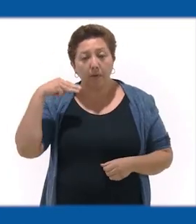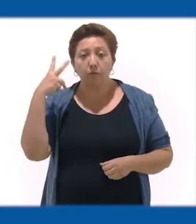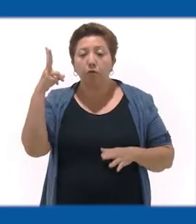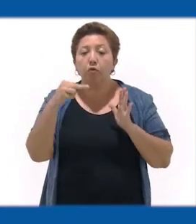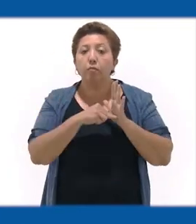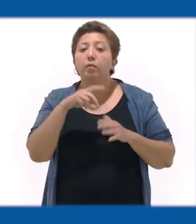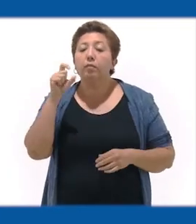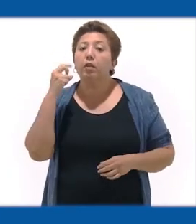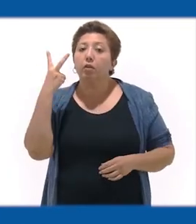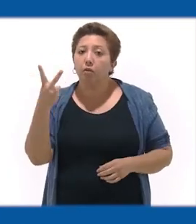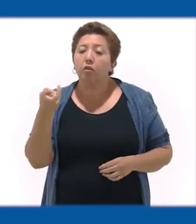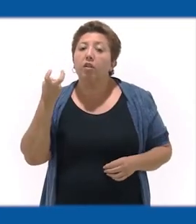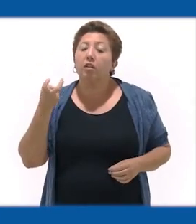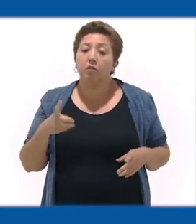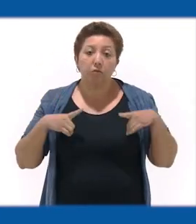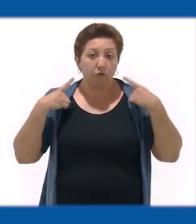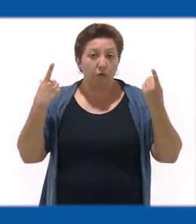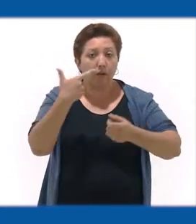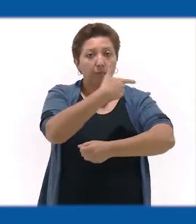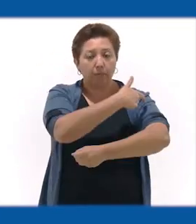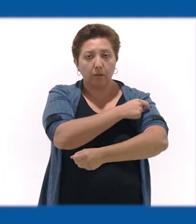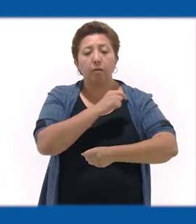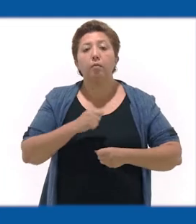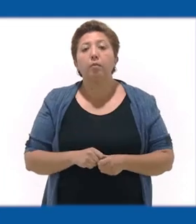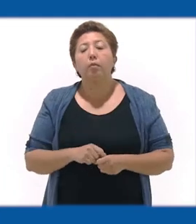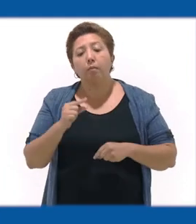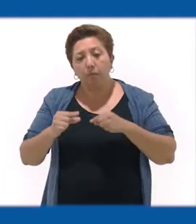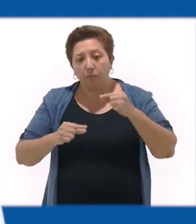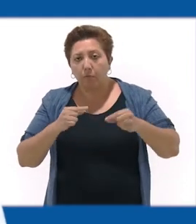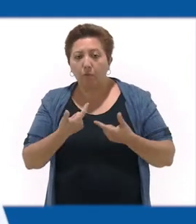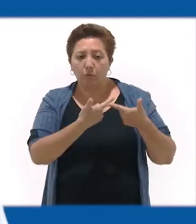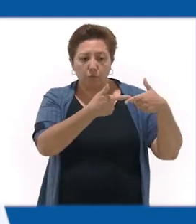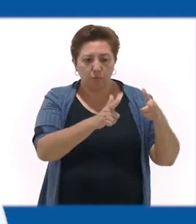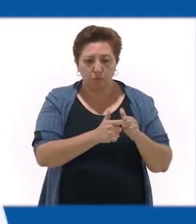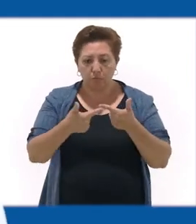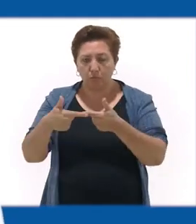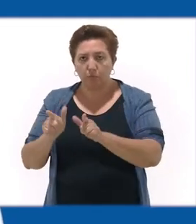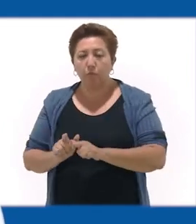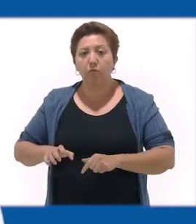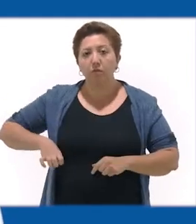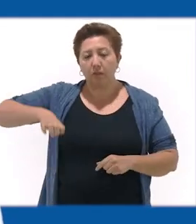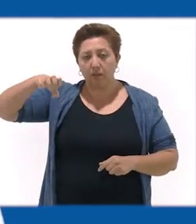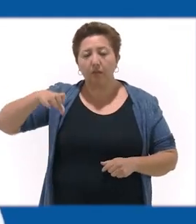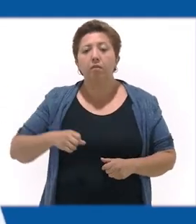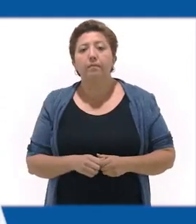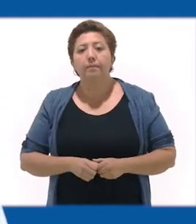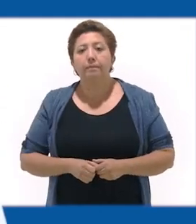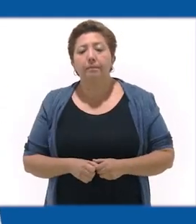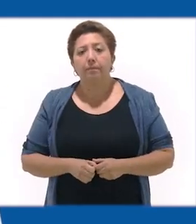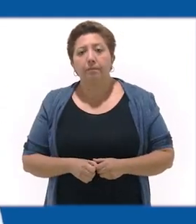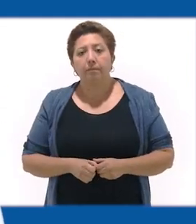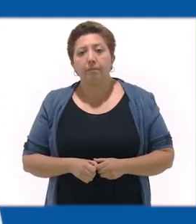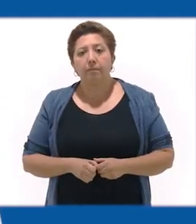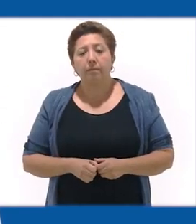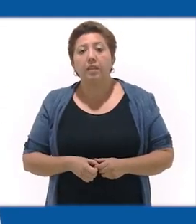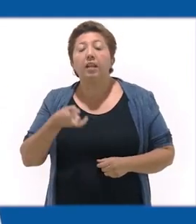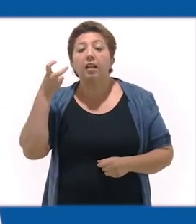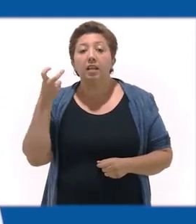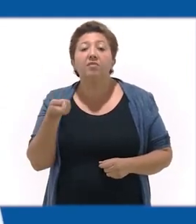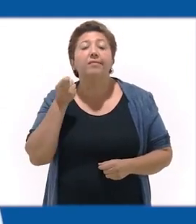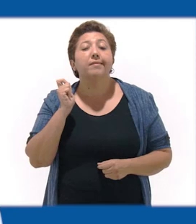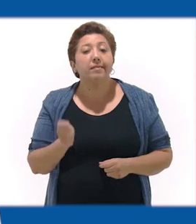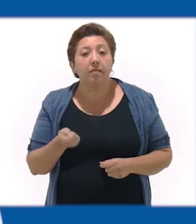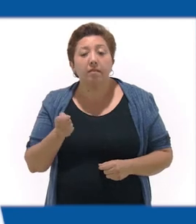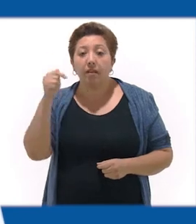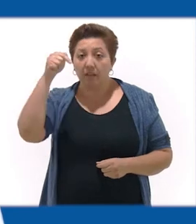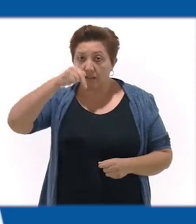distribución y aplicación será por etapas y grupo de edades durante ese tiempo. Esto significa que de aquí a que llegue esa fecha no debemos de bajar la guardia.